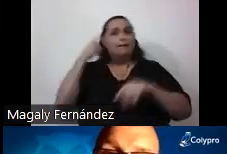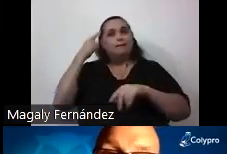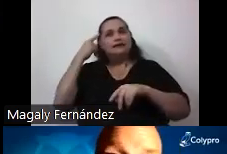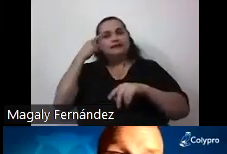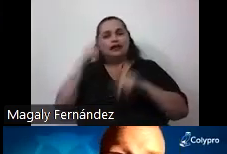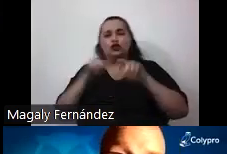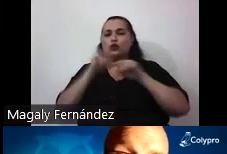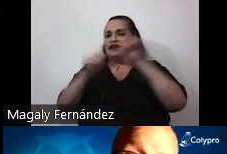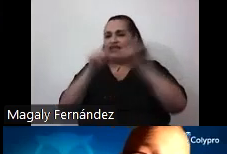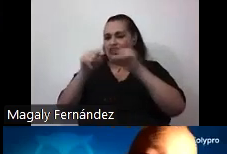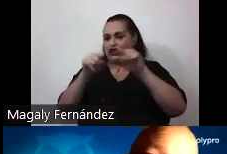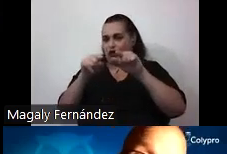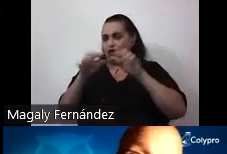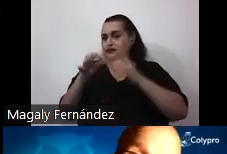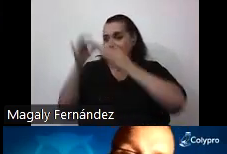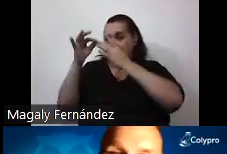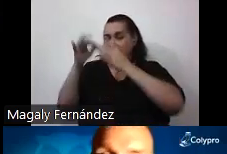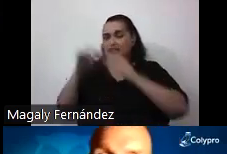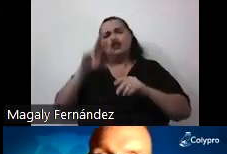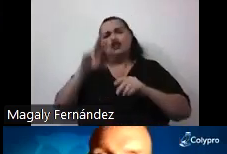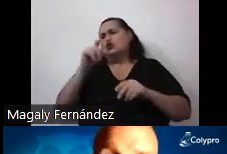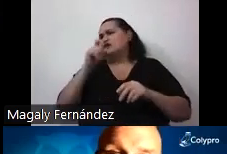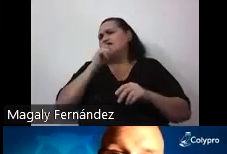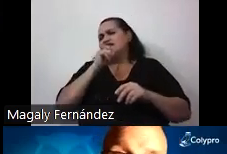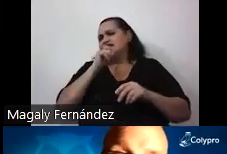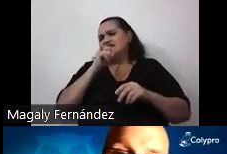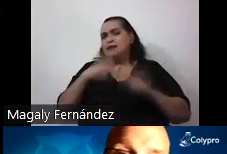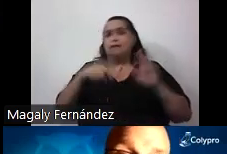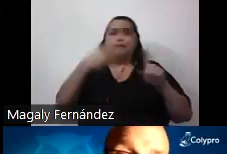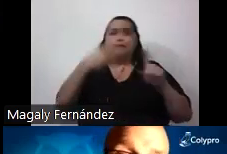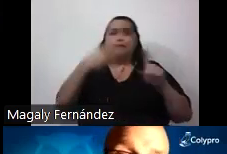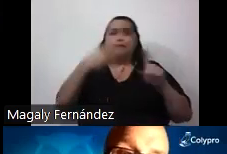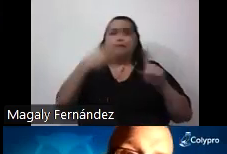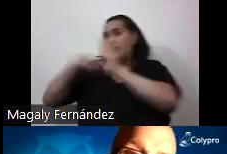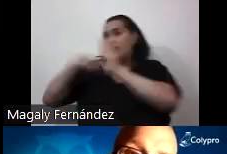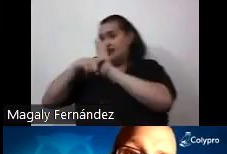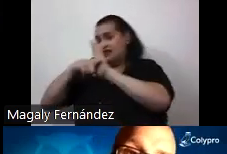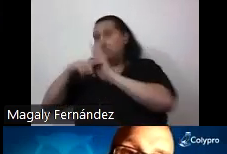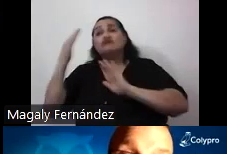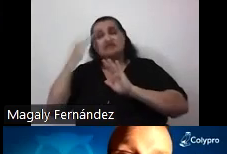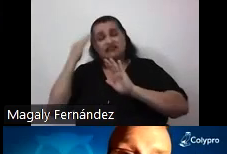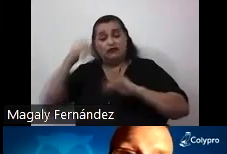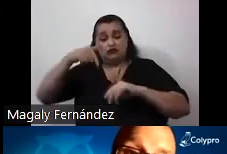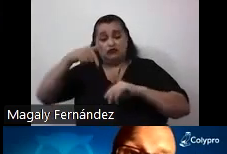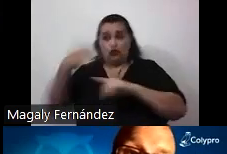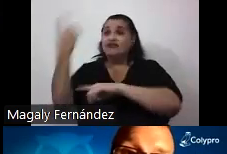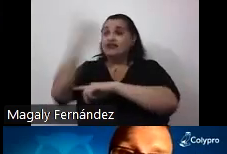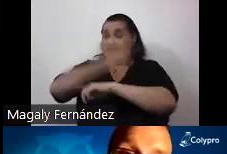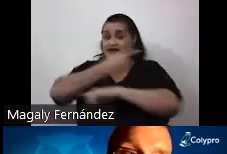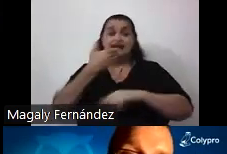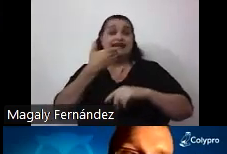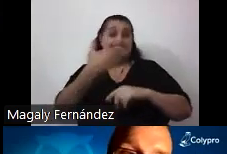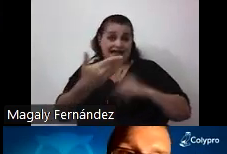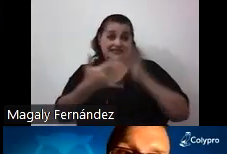no es difícil identificar efectos positivos y negativos por ejemplo está claro que hoy en día gracias a las